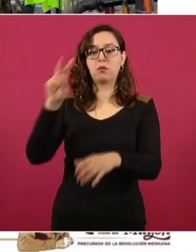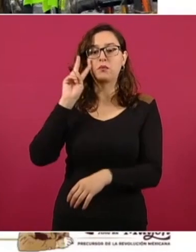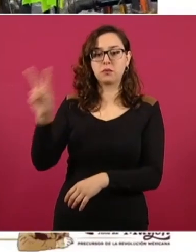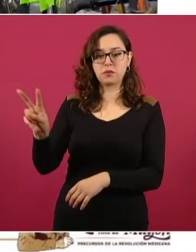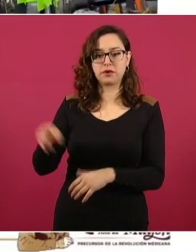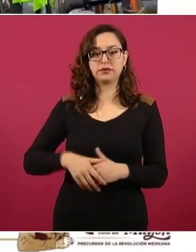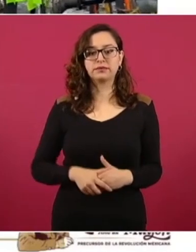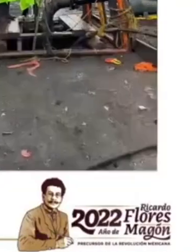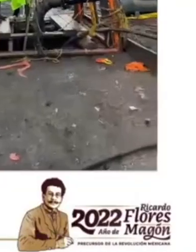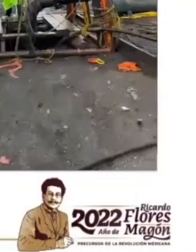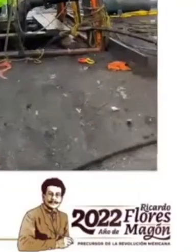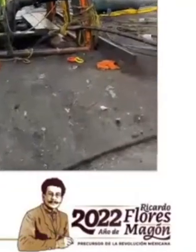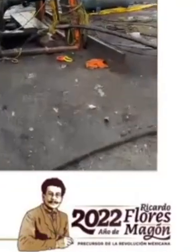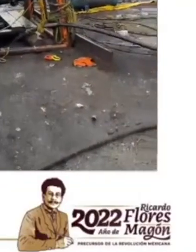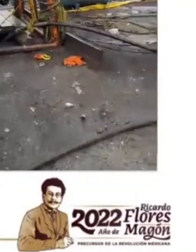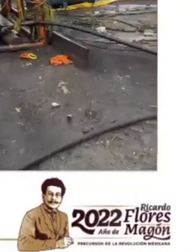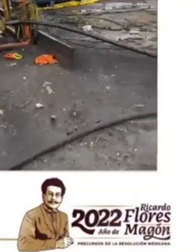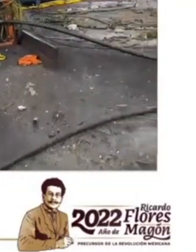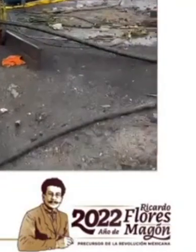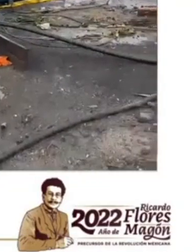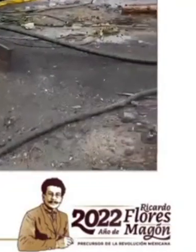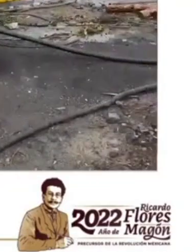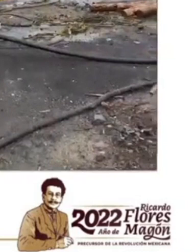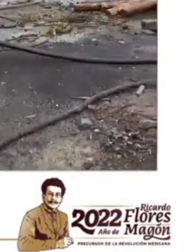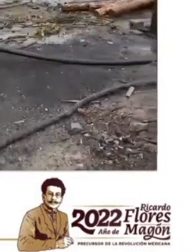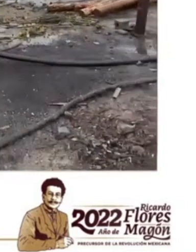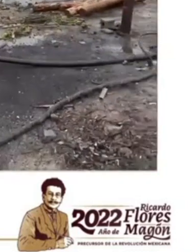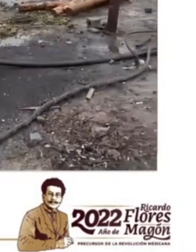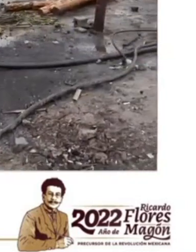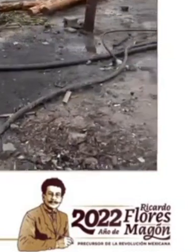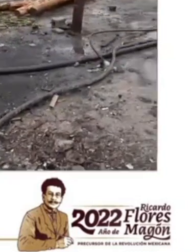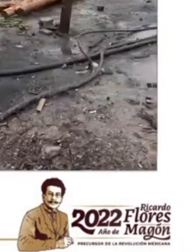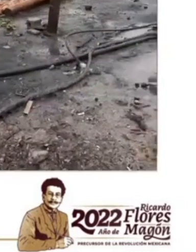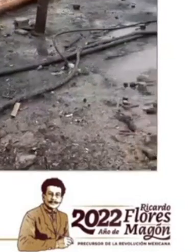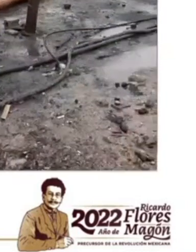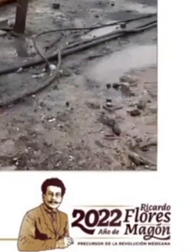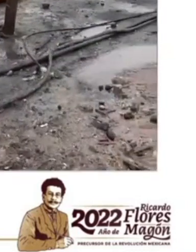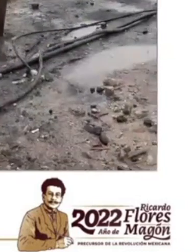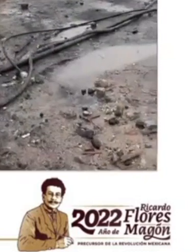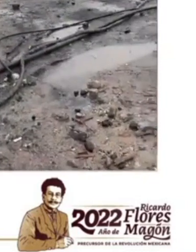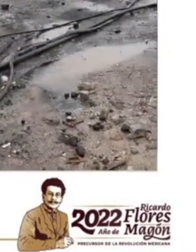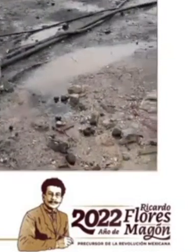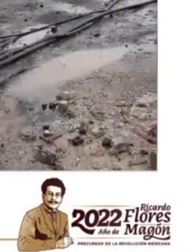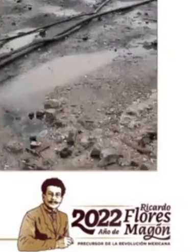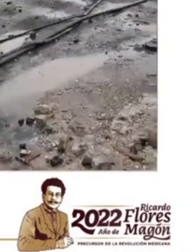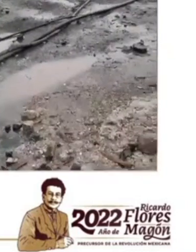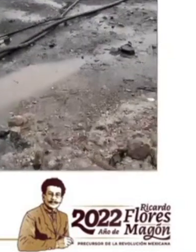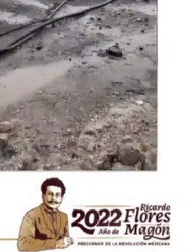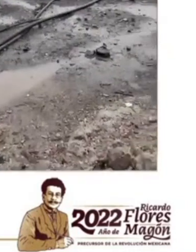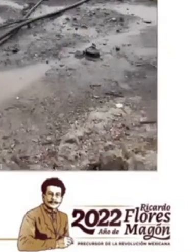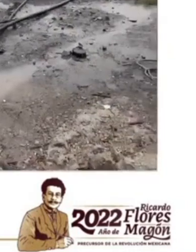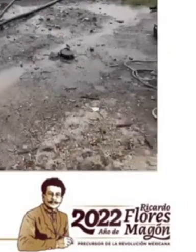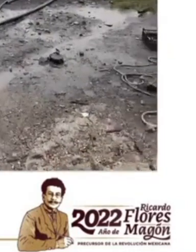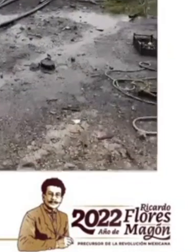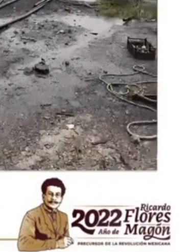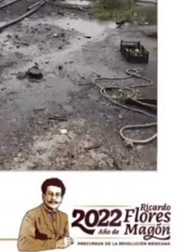Tenemos de información de todos los niveles, incluso de metano, los cuales siempre están a la baja, afortunadamente no tenemos